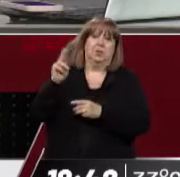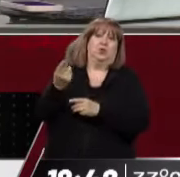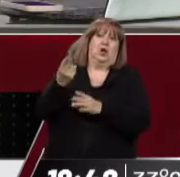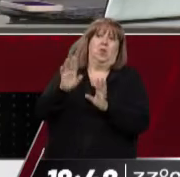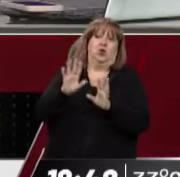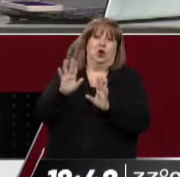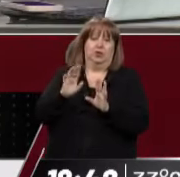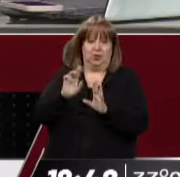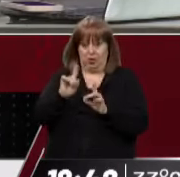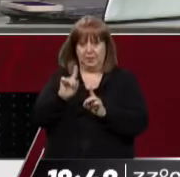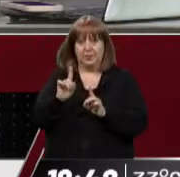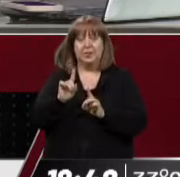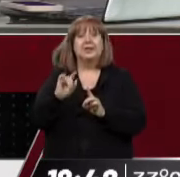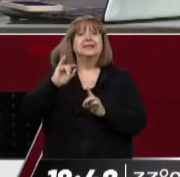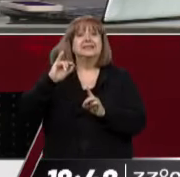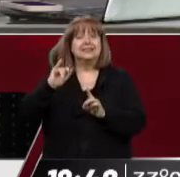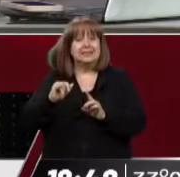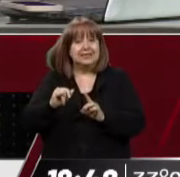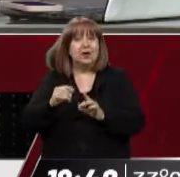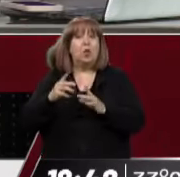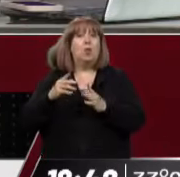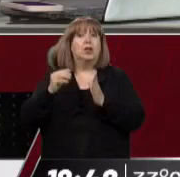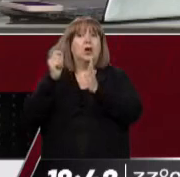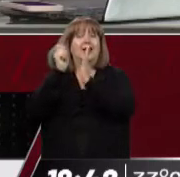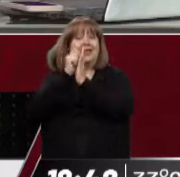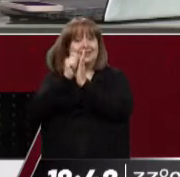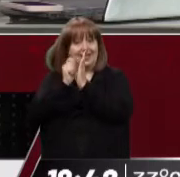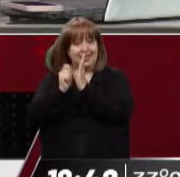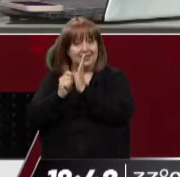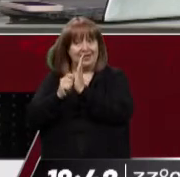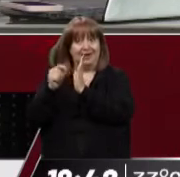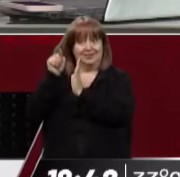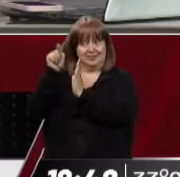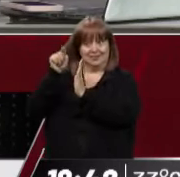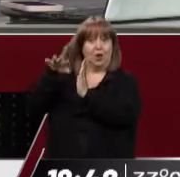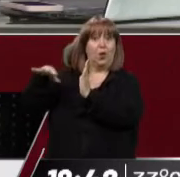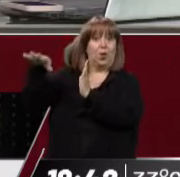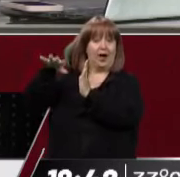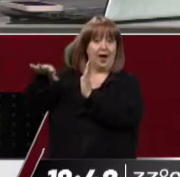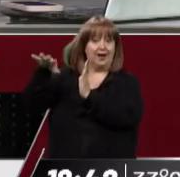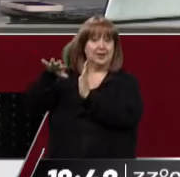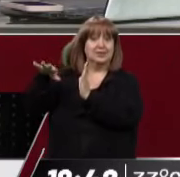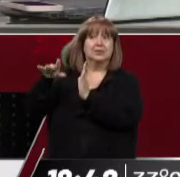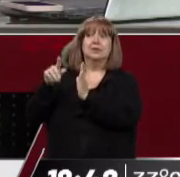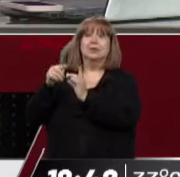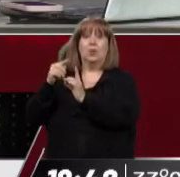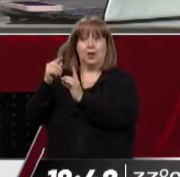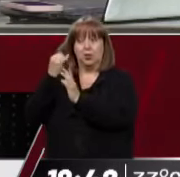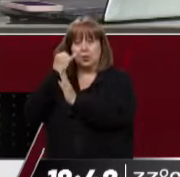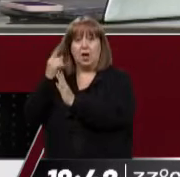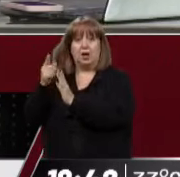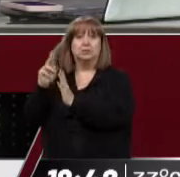mortalidad. O sí, en lugares donde hay estadística importante, destacan que es bastante